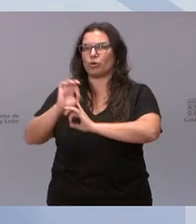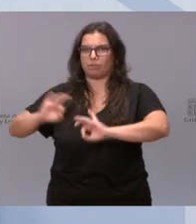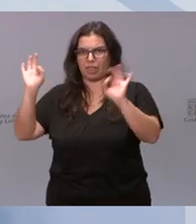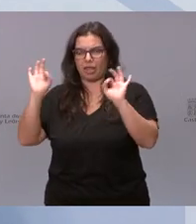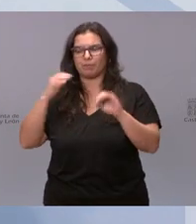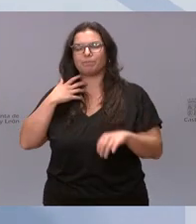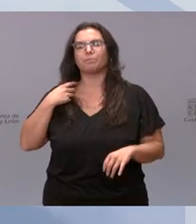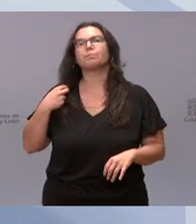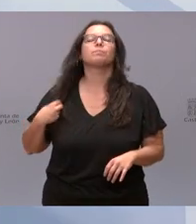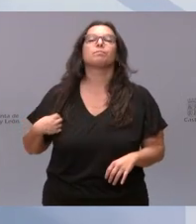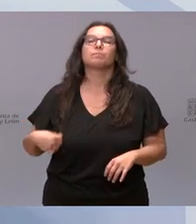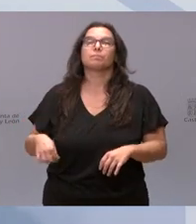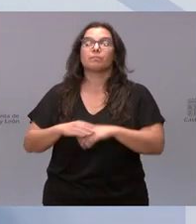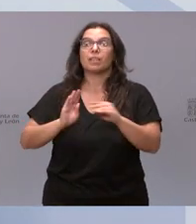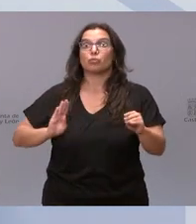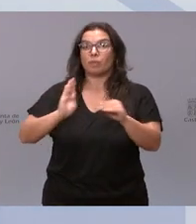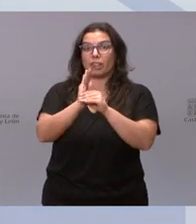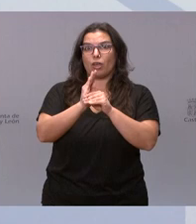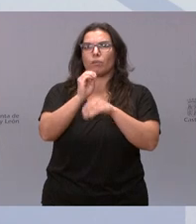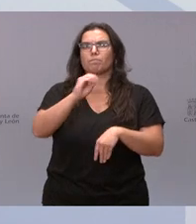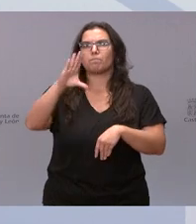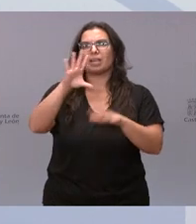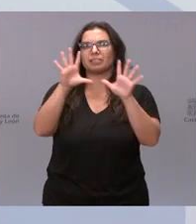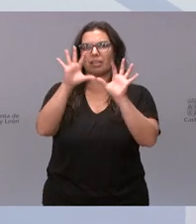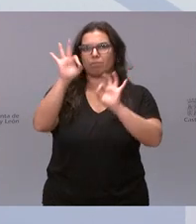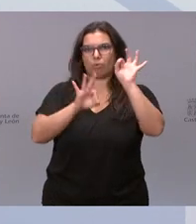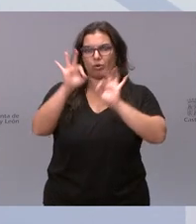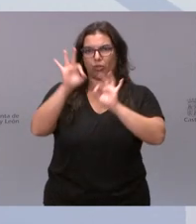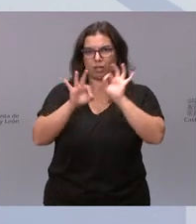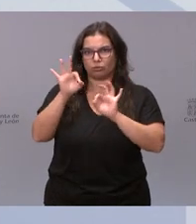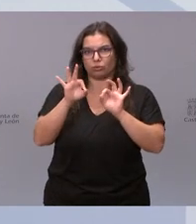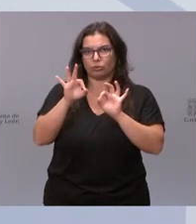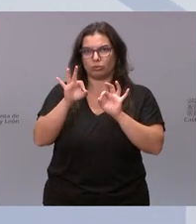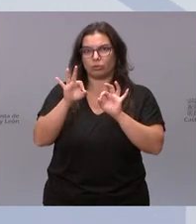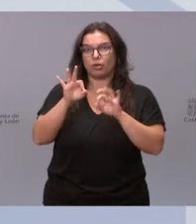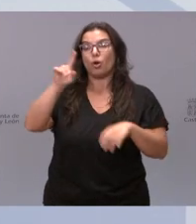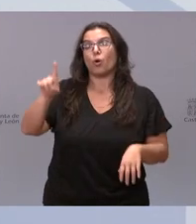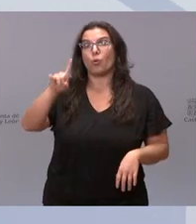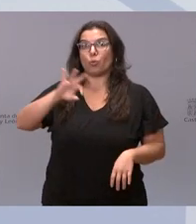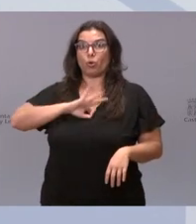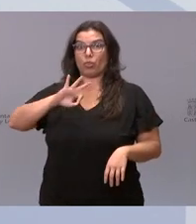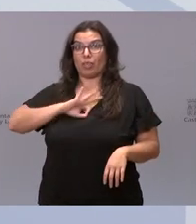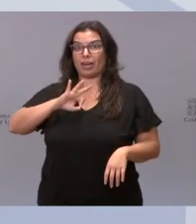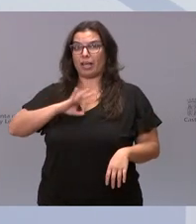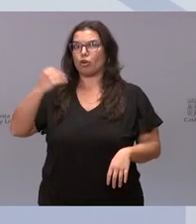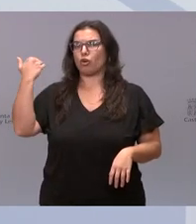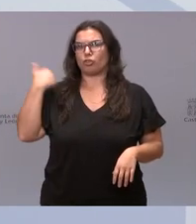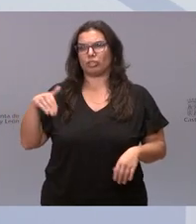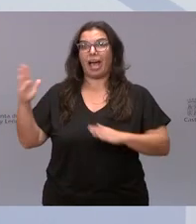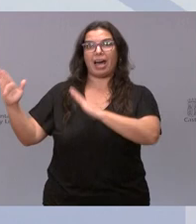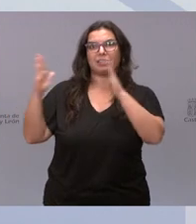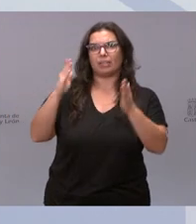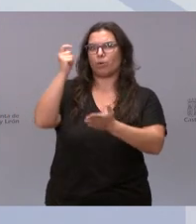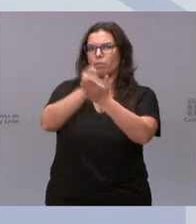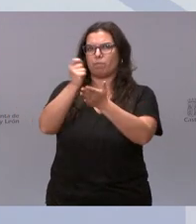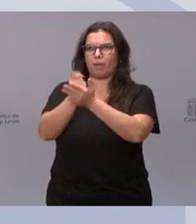vamos a incrementar la subvención un 10%. Vamos a anticipar al 1 de enero el pago del anticipo de